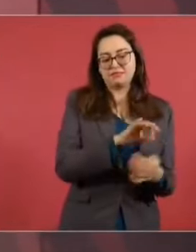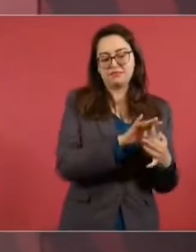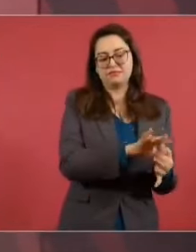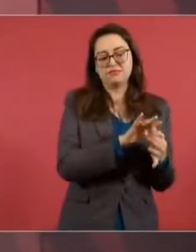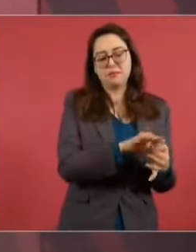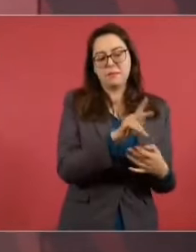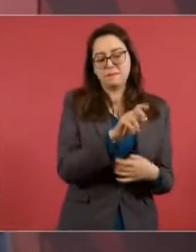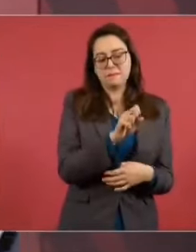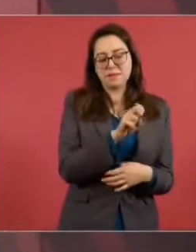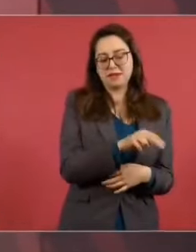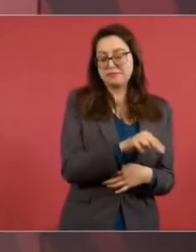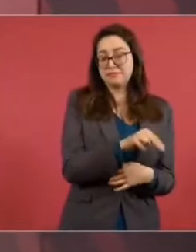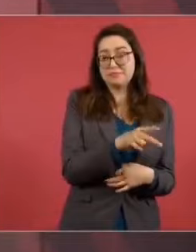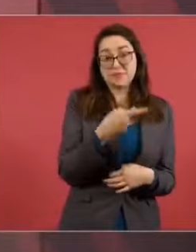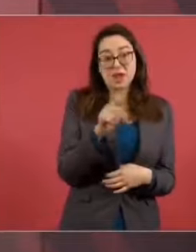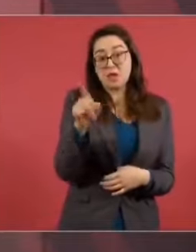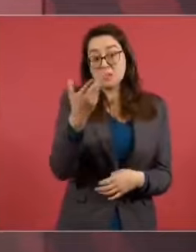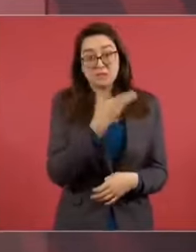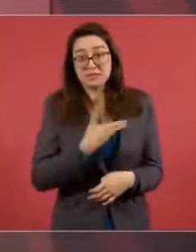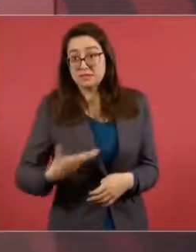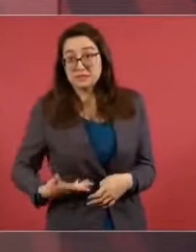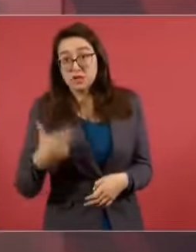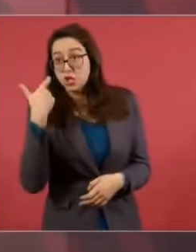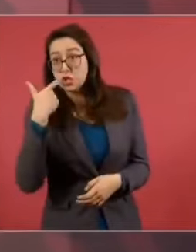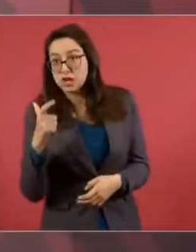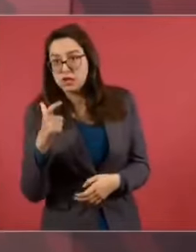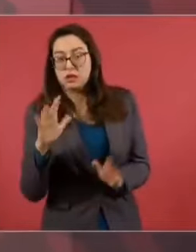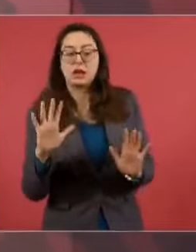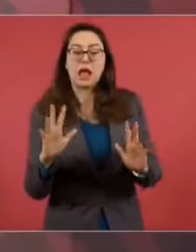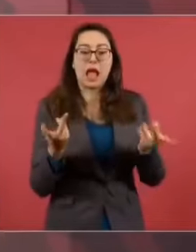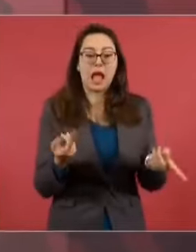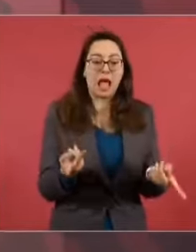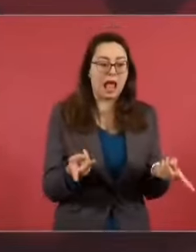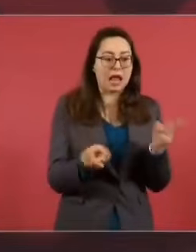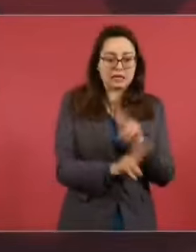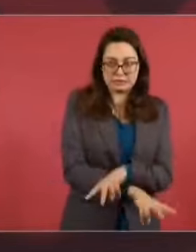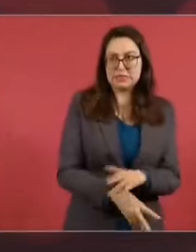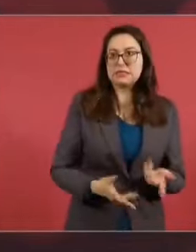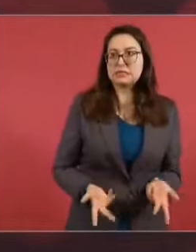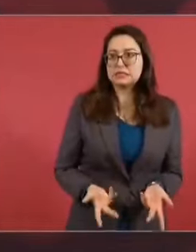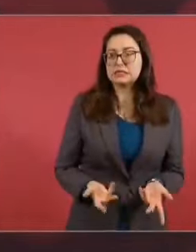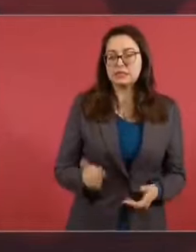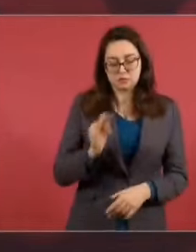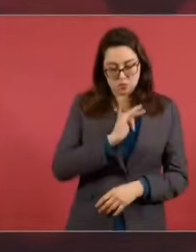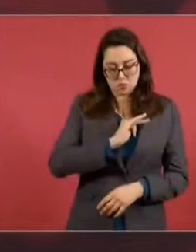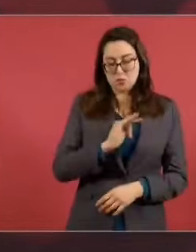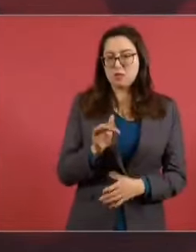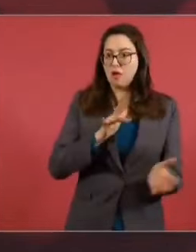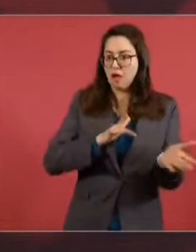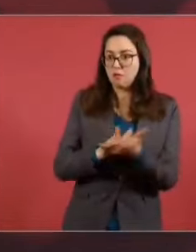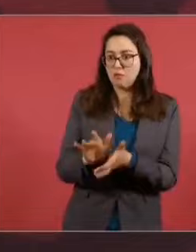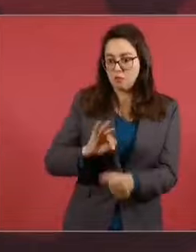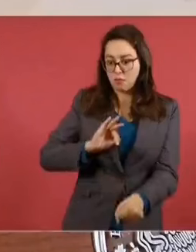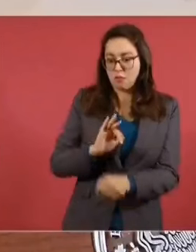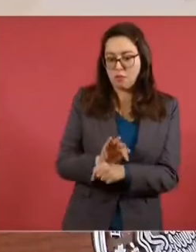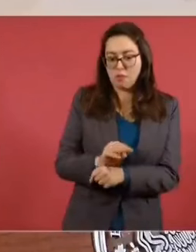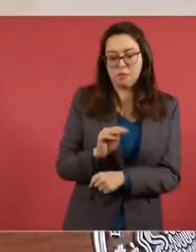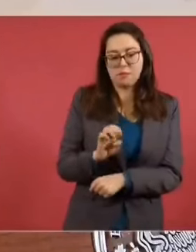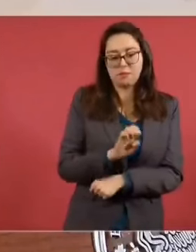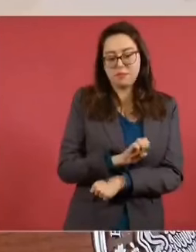Y luego, pues como no aceptó